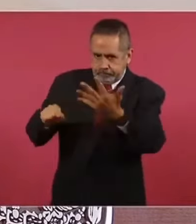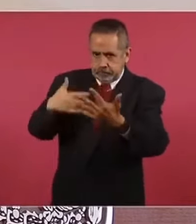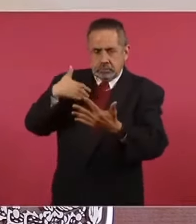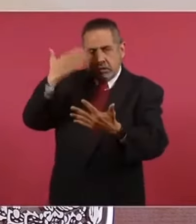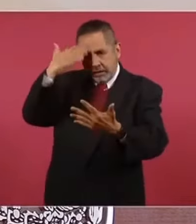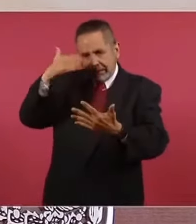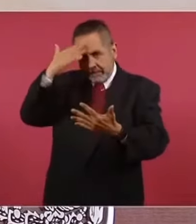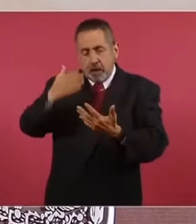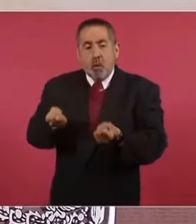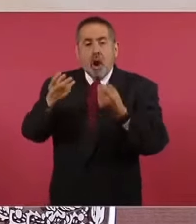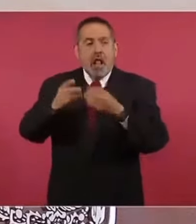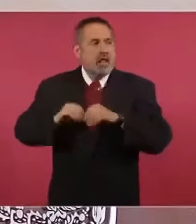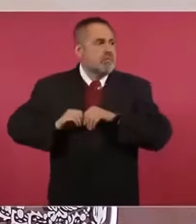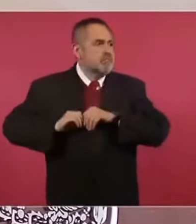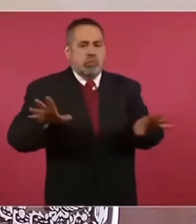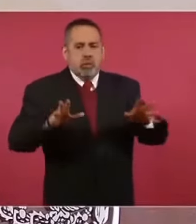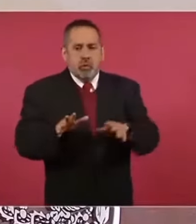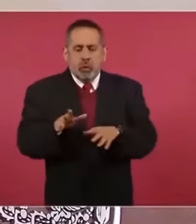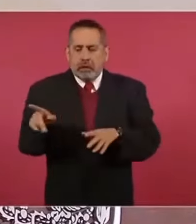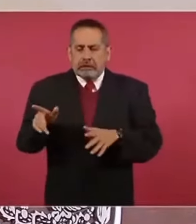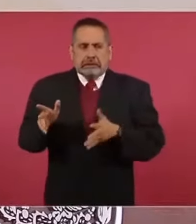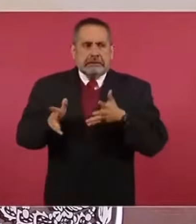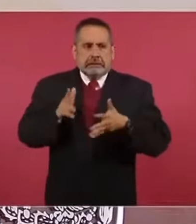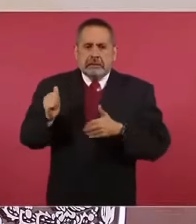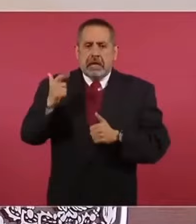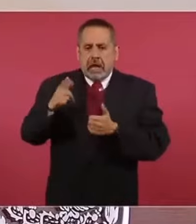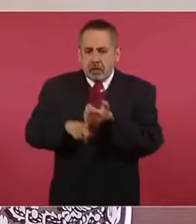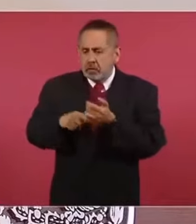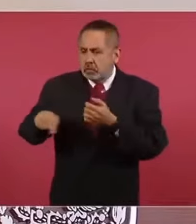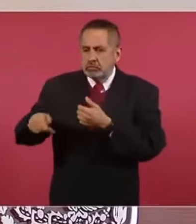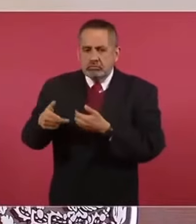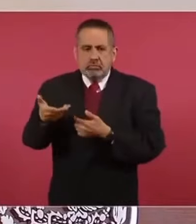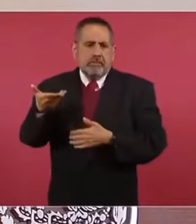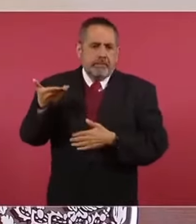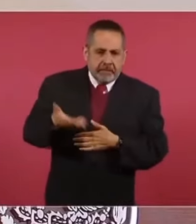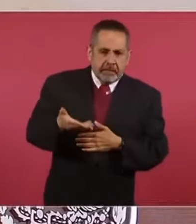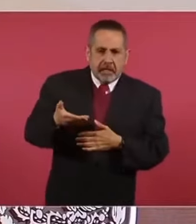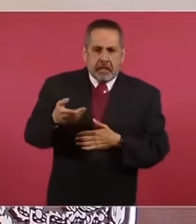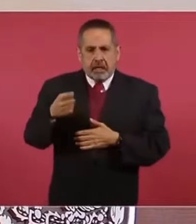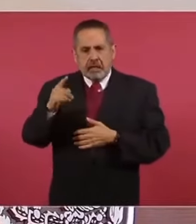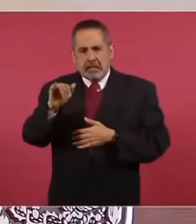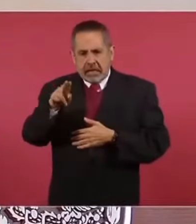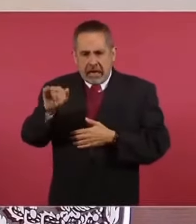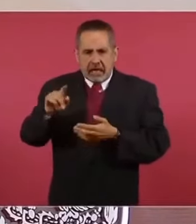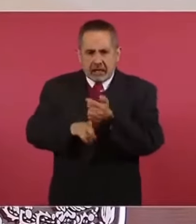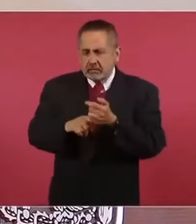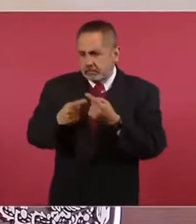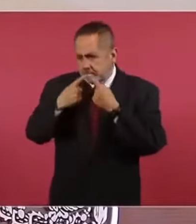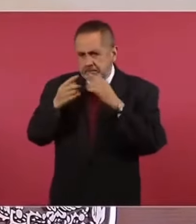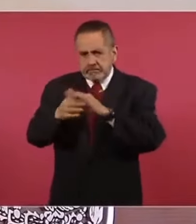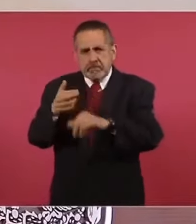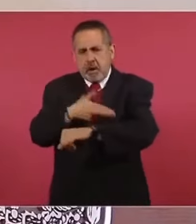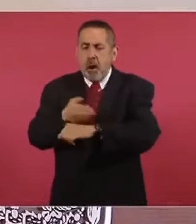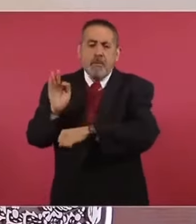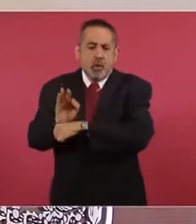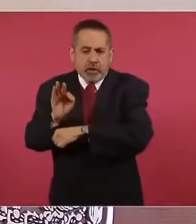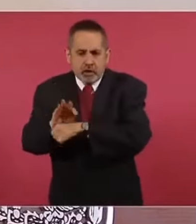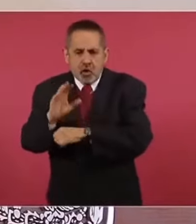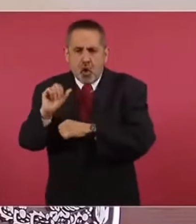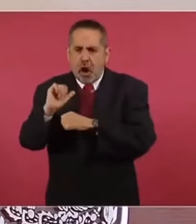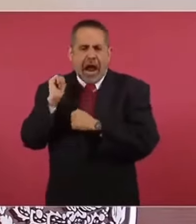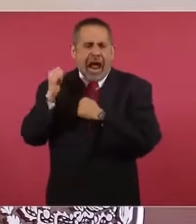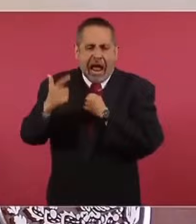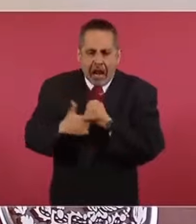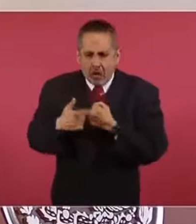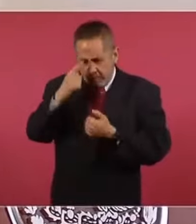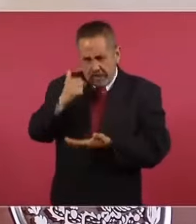qué tipo de datos se dieron a conocer y puedan pedir o solicitar si requieren, en este caso, protección o algún tipo de medida